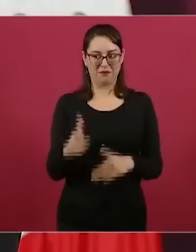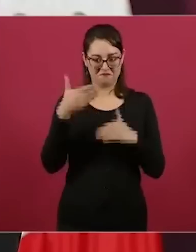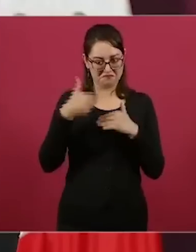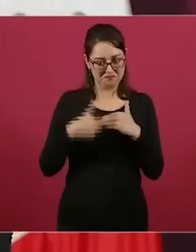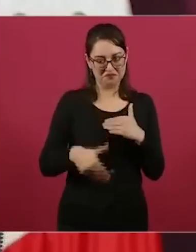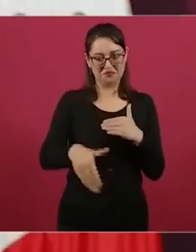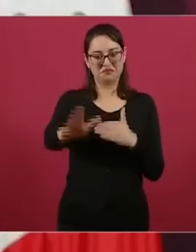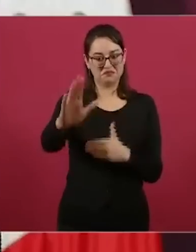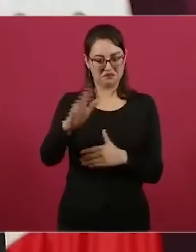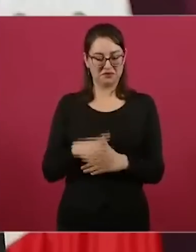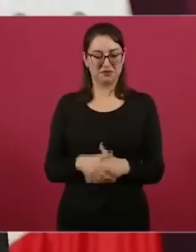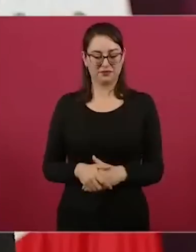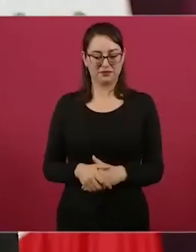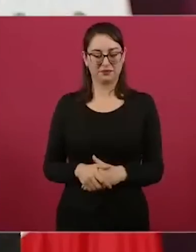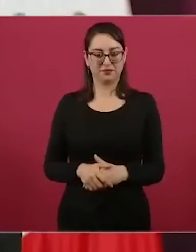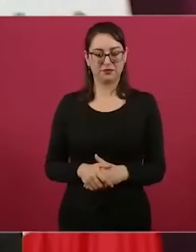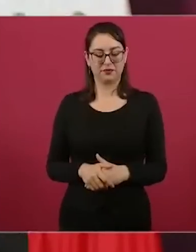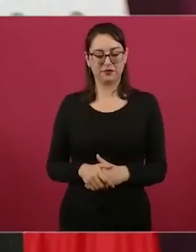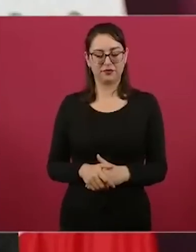ya el que